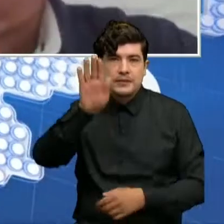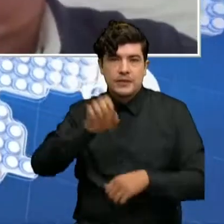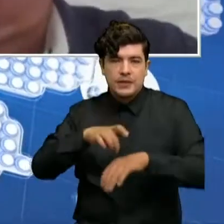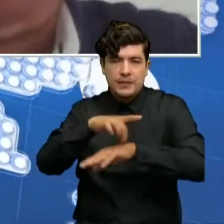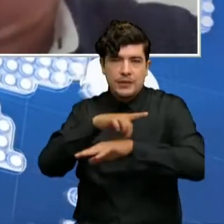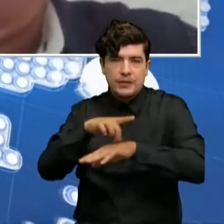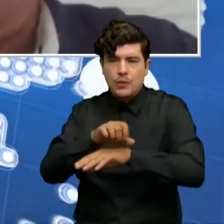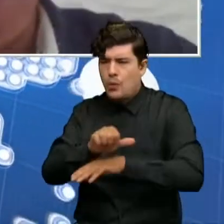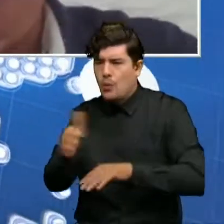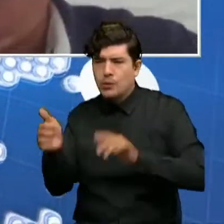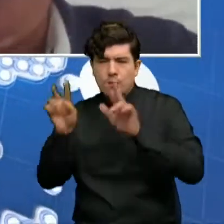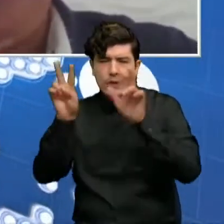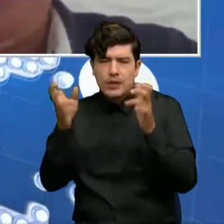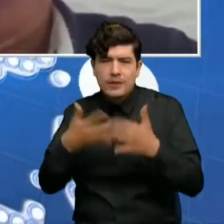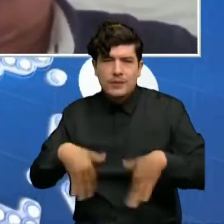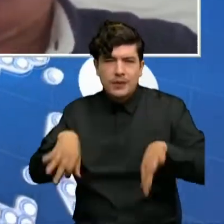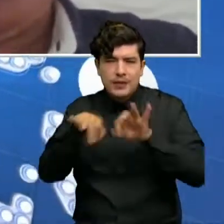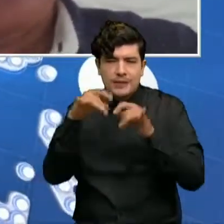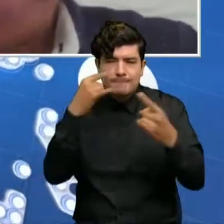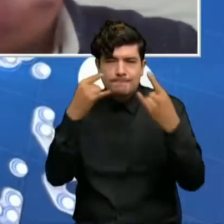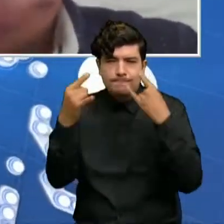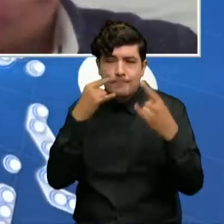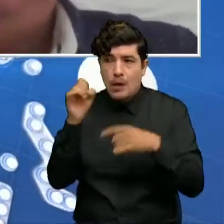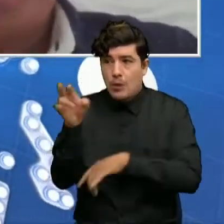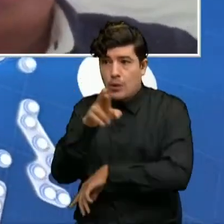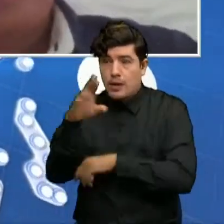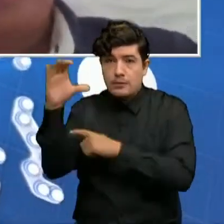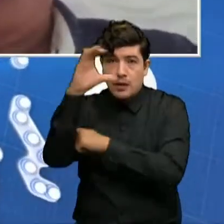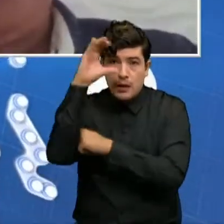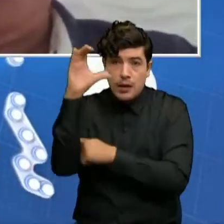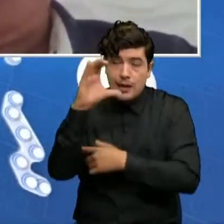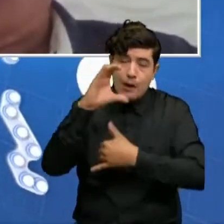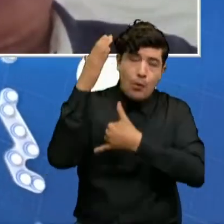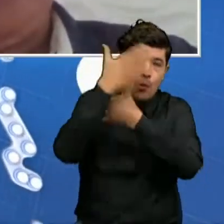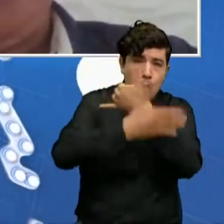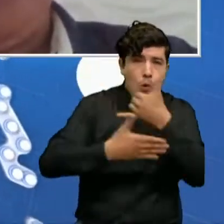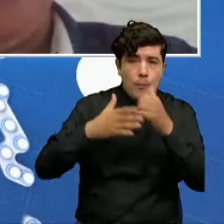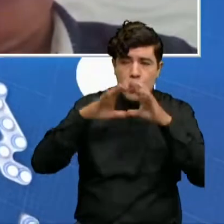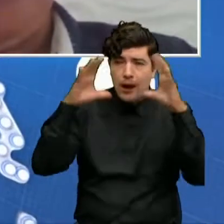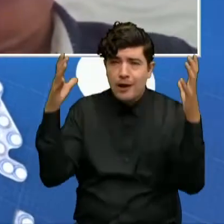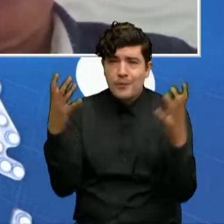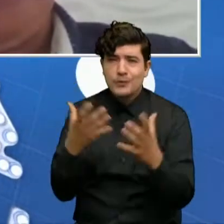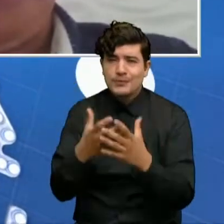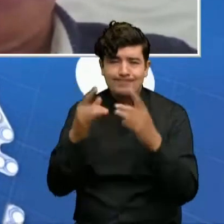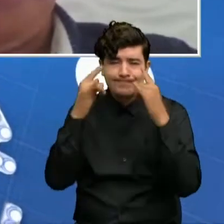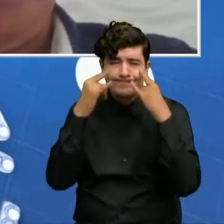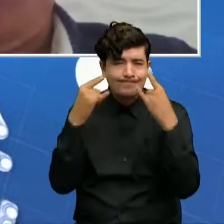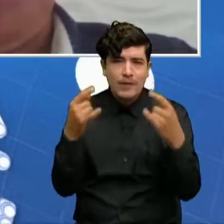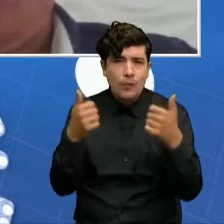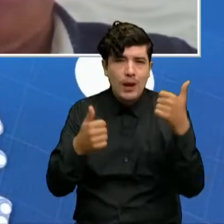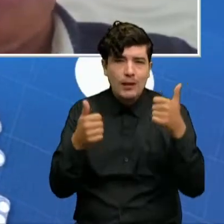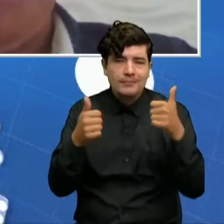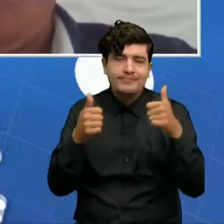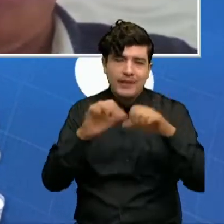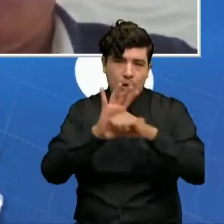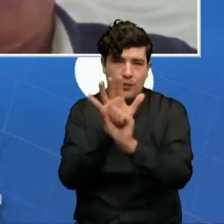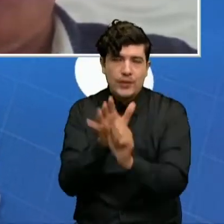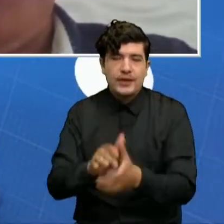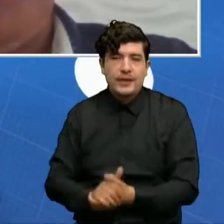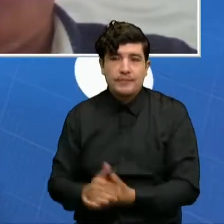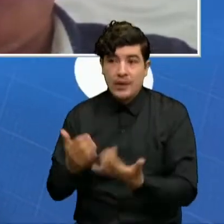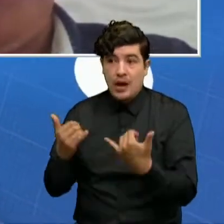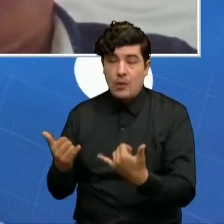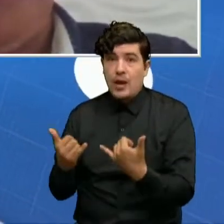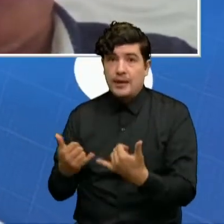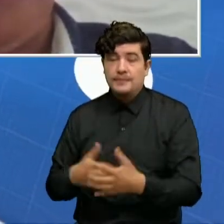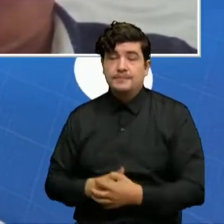de los temas que acaparan la atención no sólo del oriente colombiano sino de Colombia y el mundo, el COVID-19 y en este momento se registra un alto